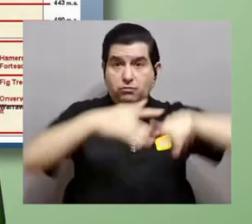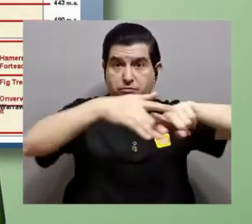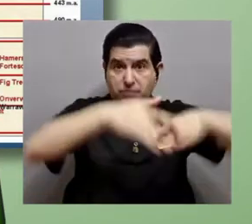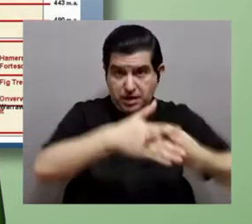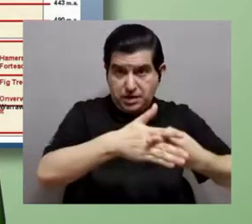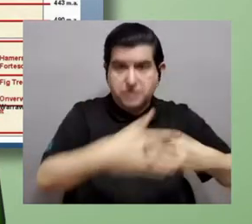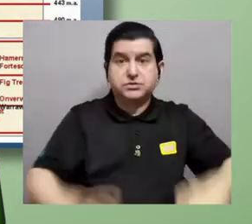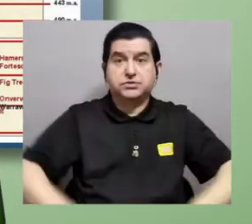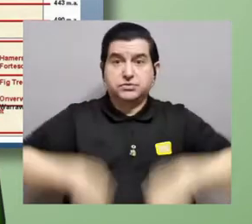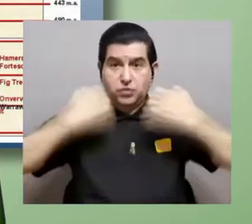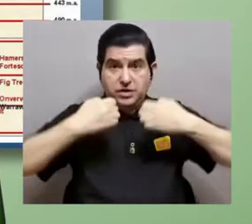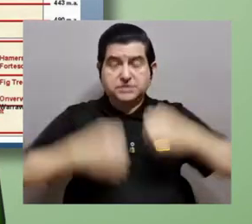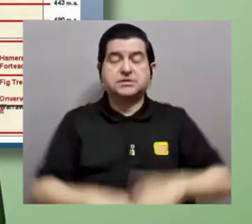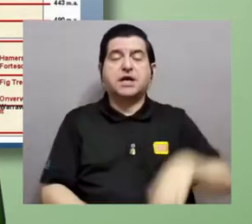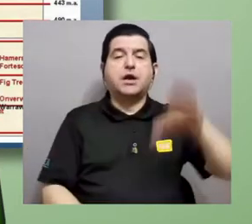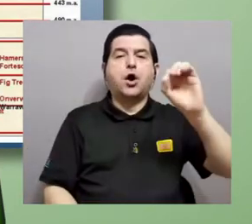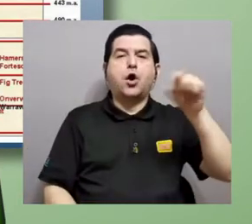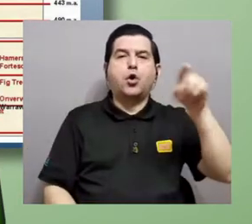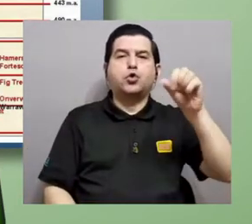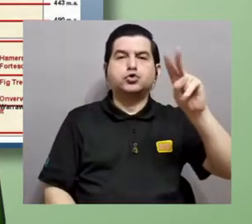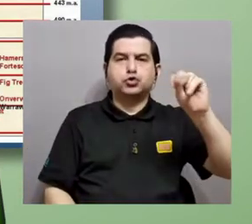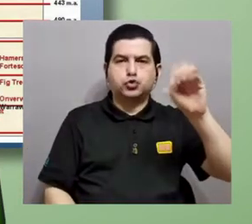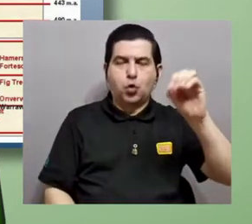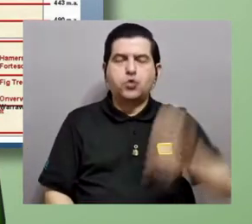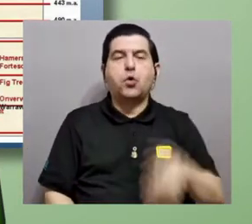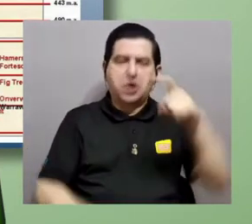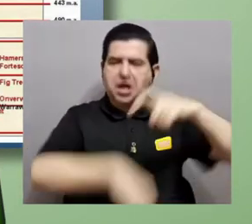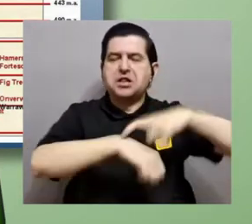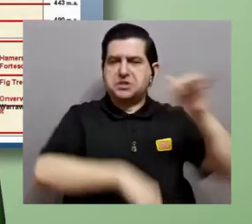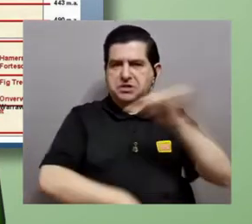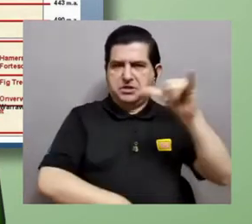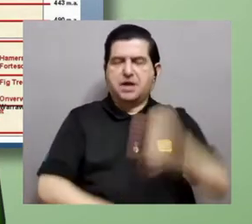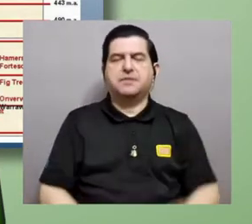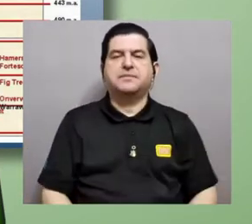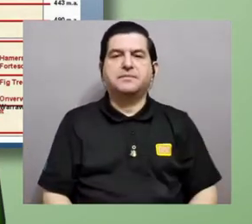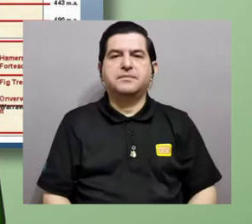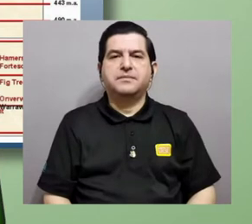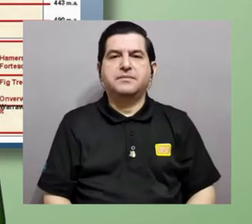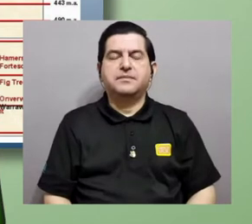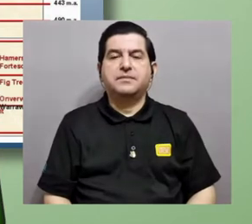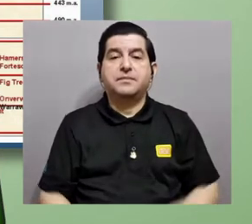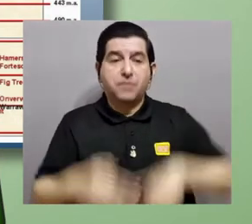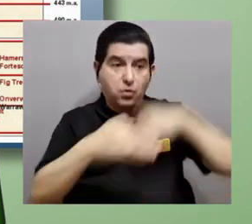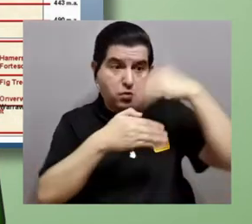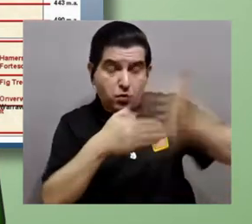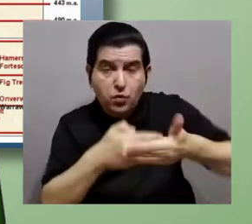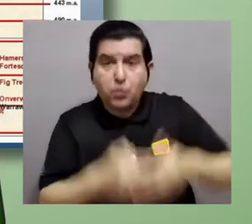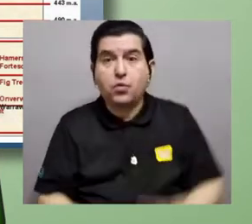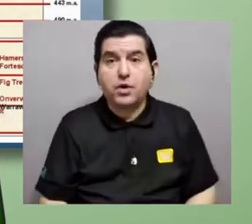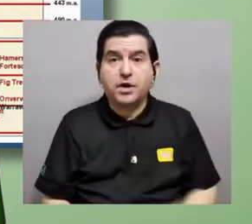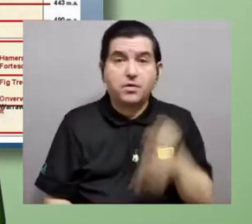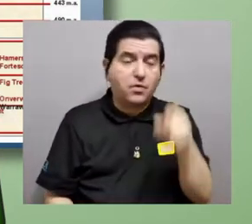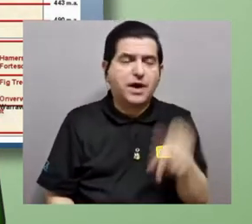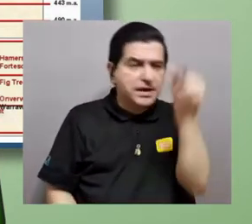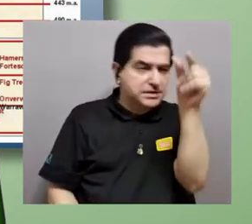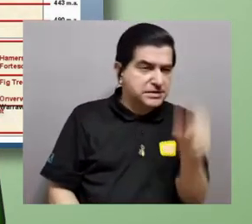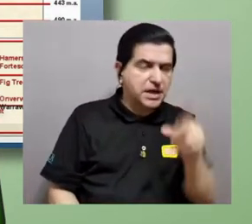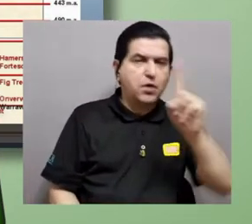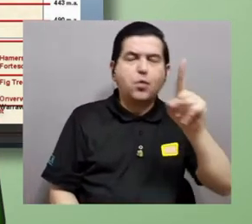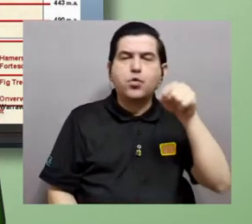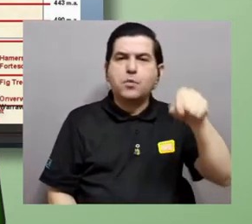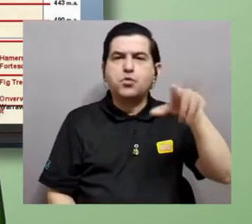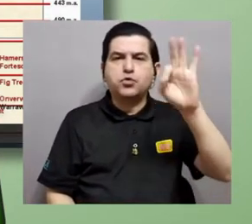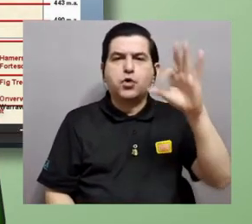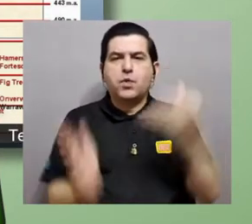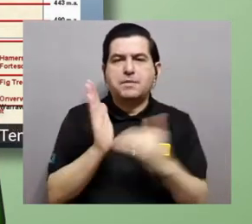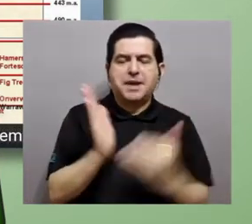la existencia de una capa de ozono, más o menos también por esa época. Los eucariotas más antiguos se ubican a 1